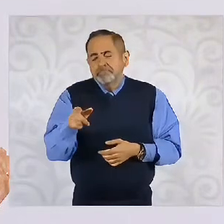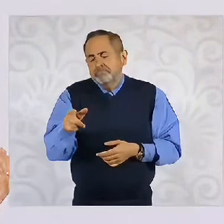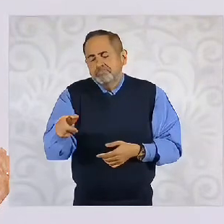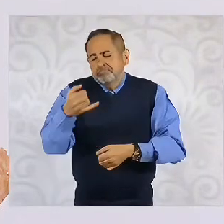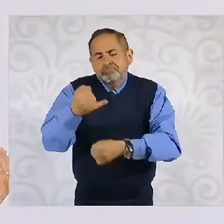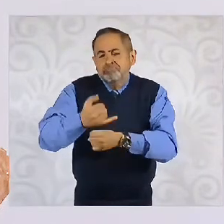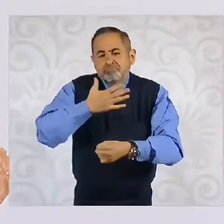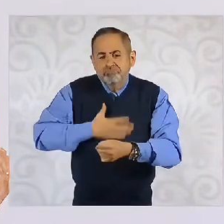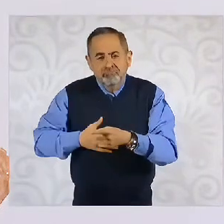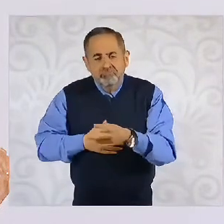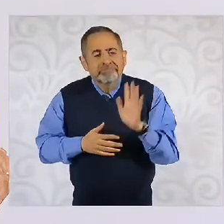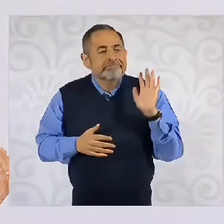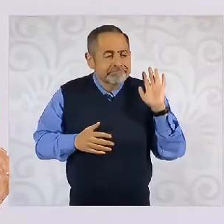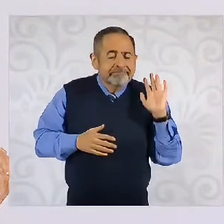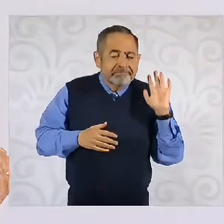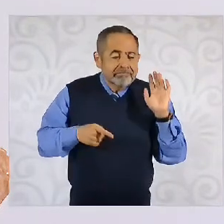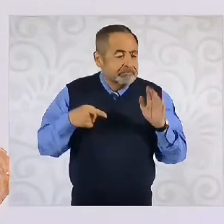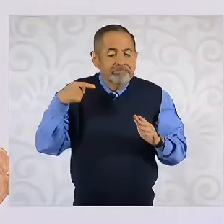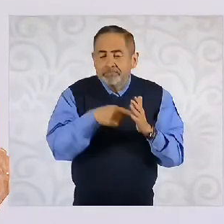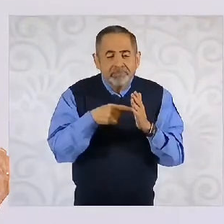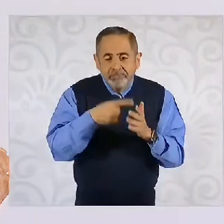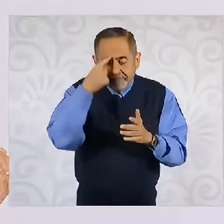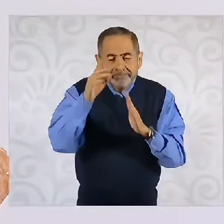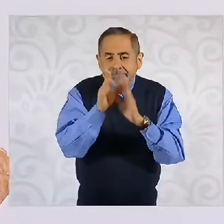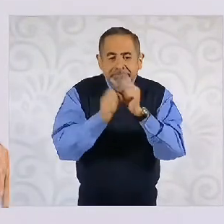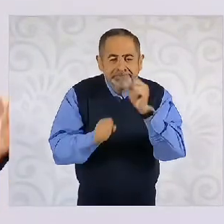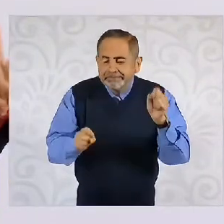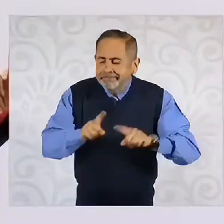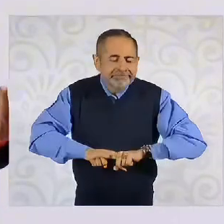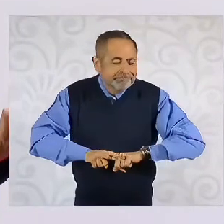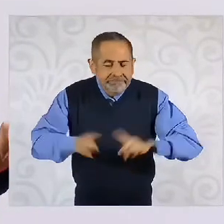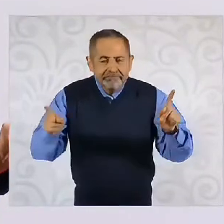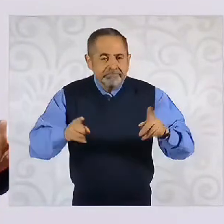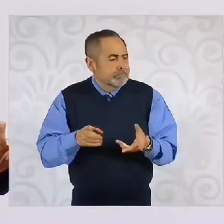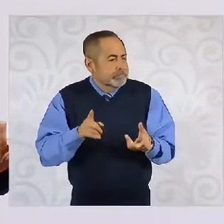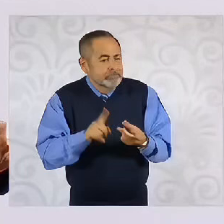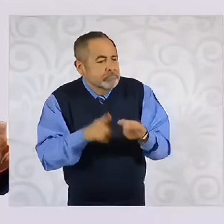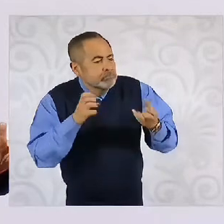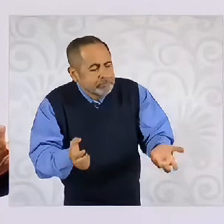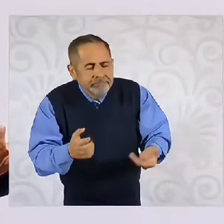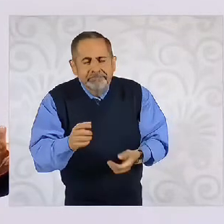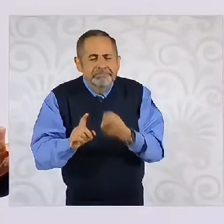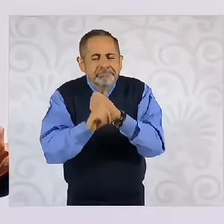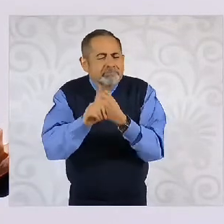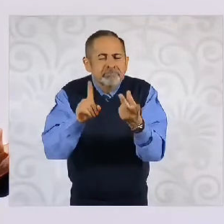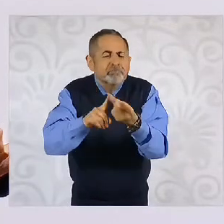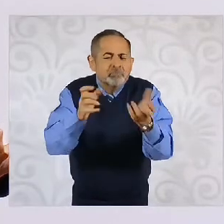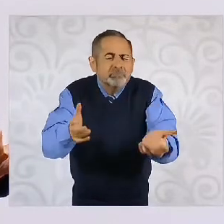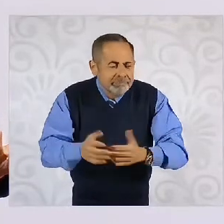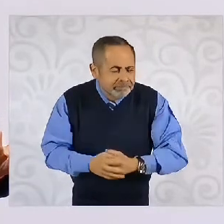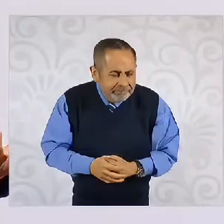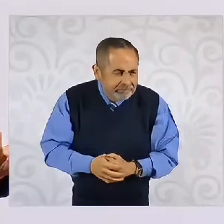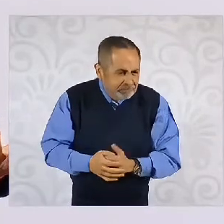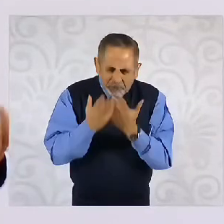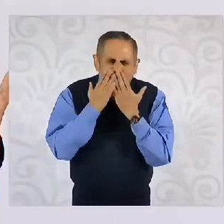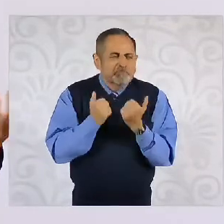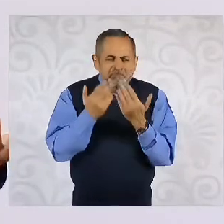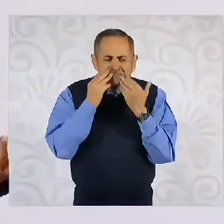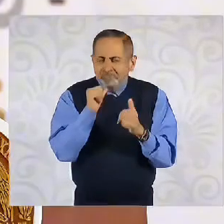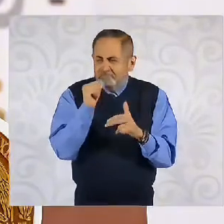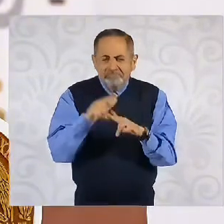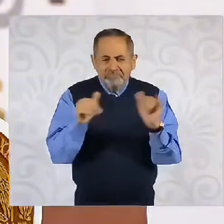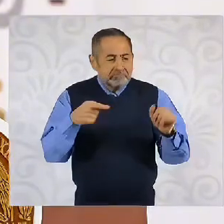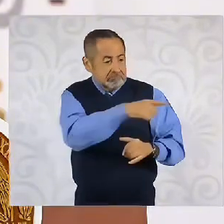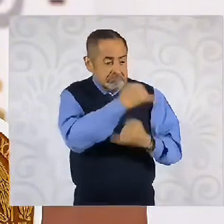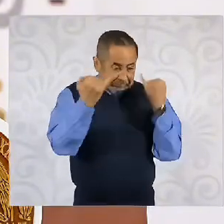comete una autoridad. Entonces, ¿dónde está la crisis constitucional? En ningún